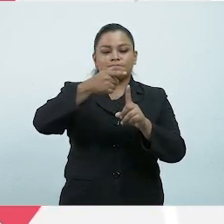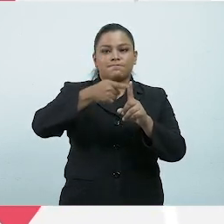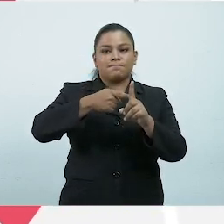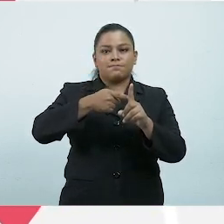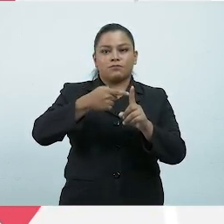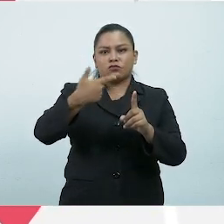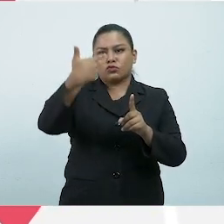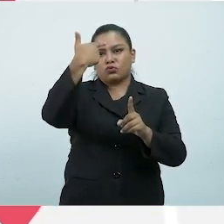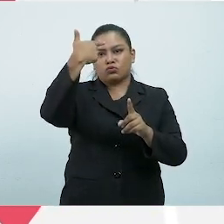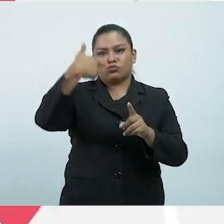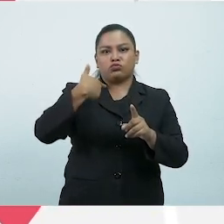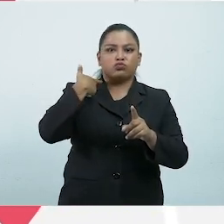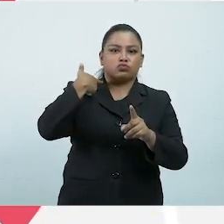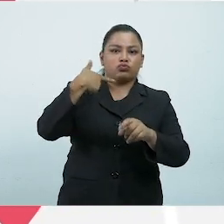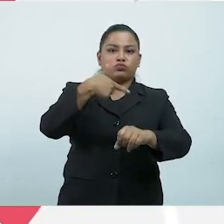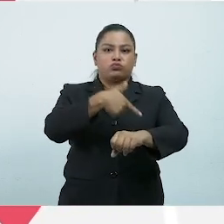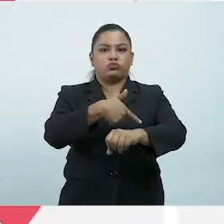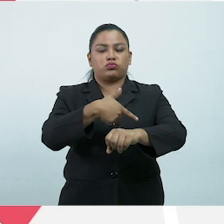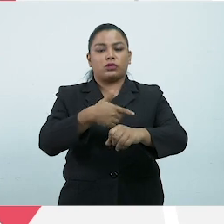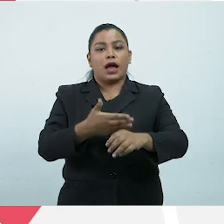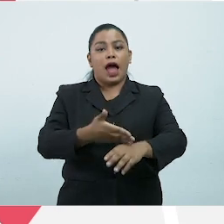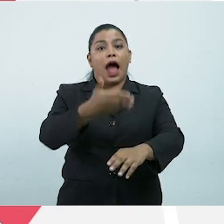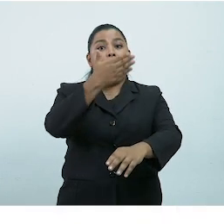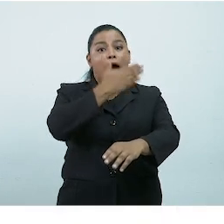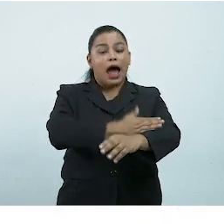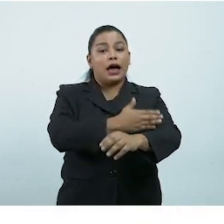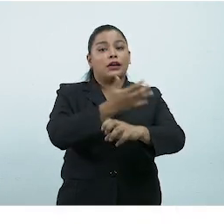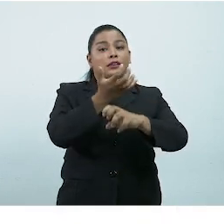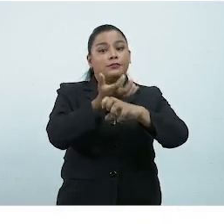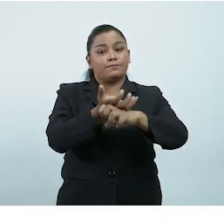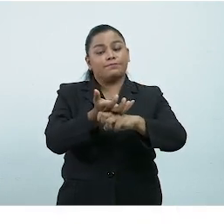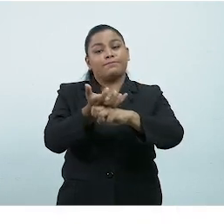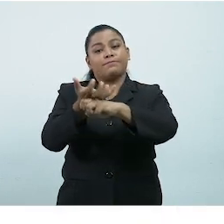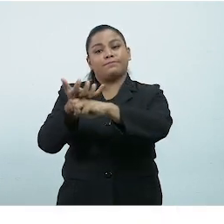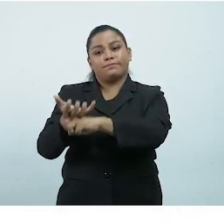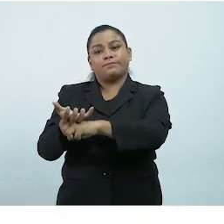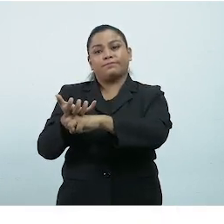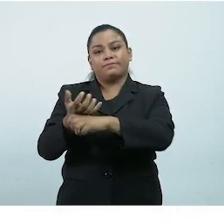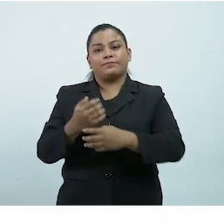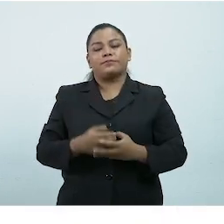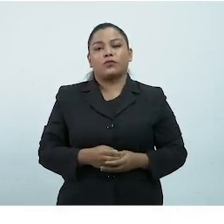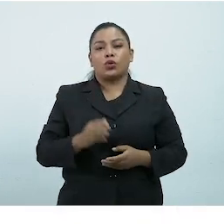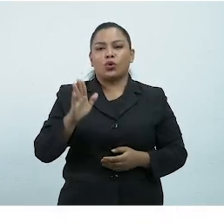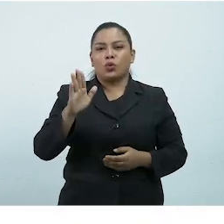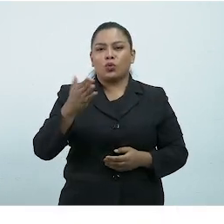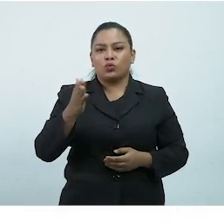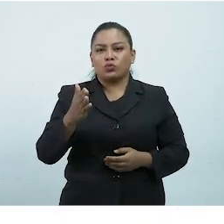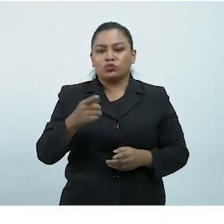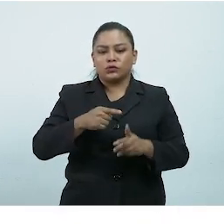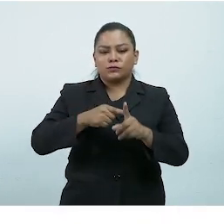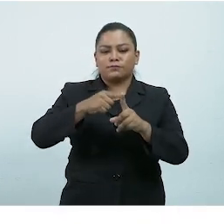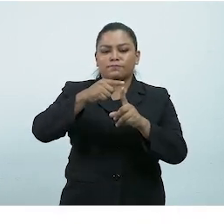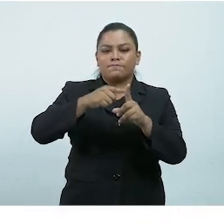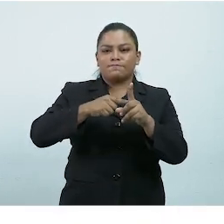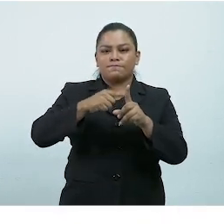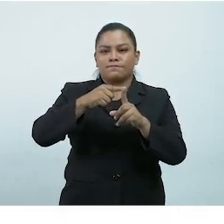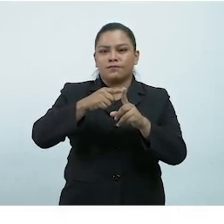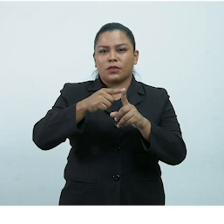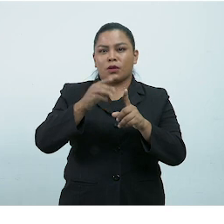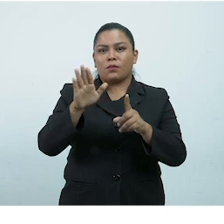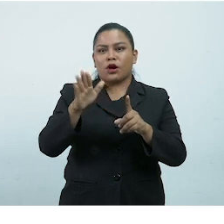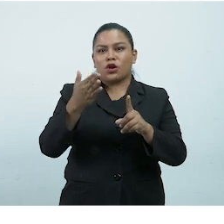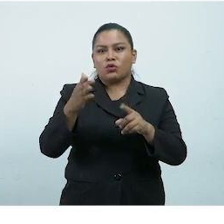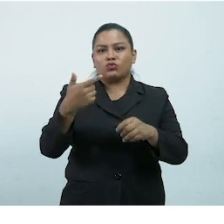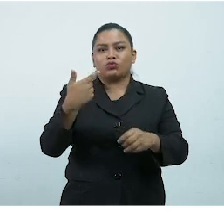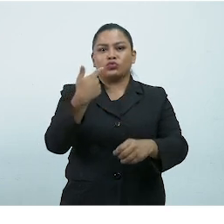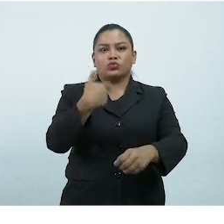estudiantes previo al ingreso al vehículo de transporte escolar Utilizando un termómetro infrarrojo para uso